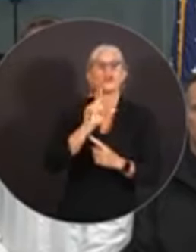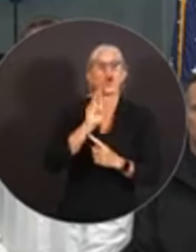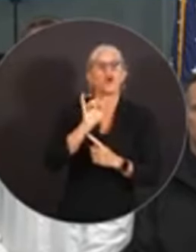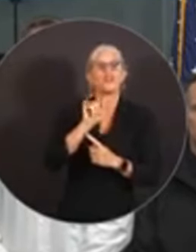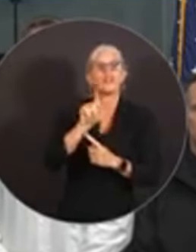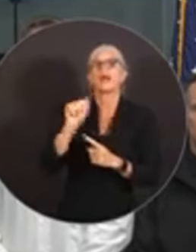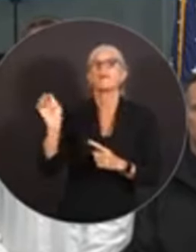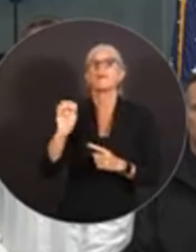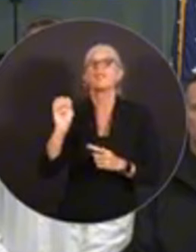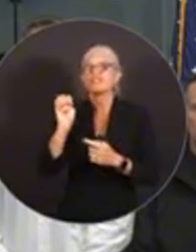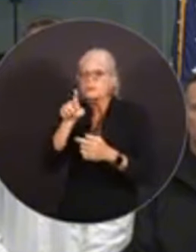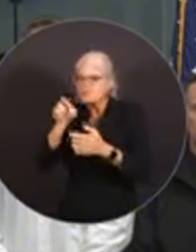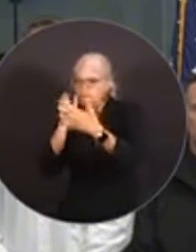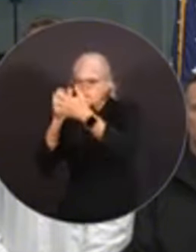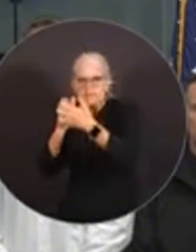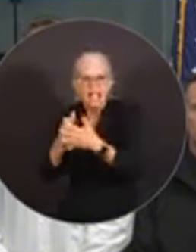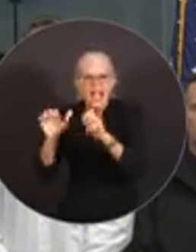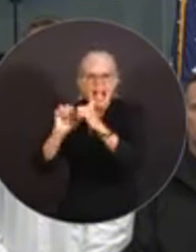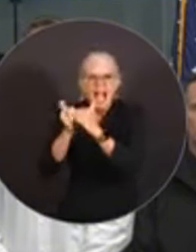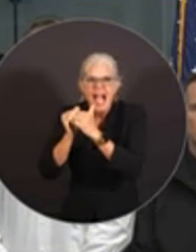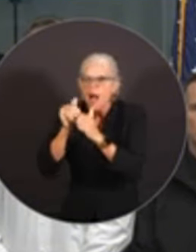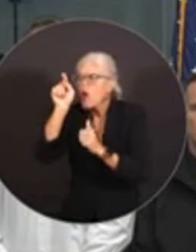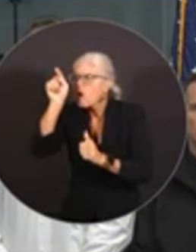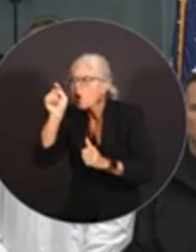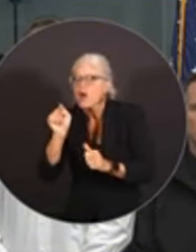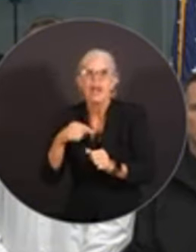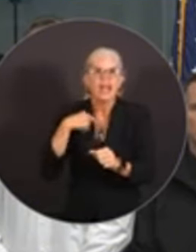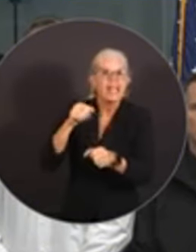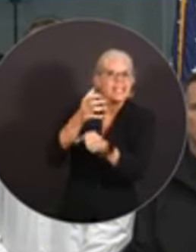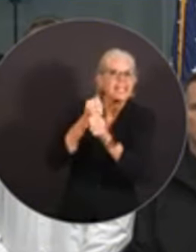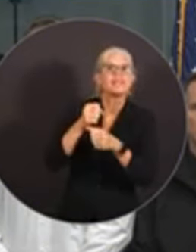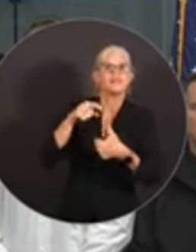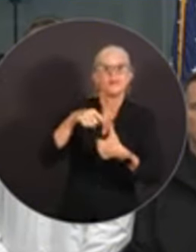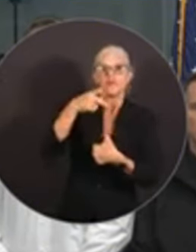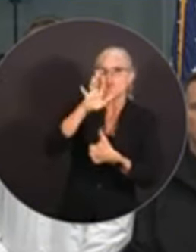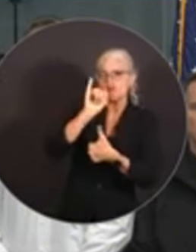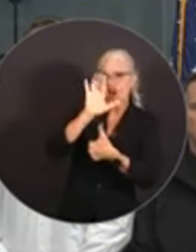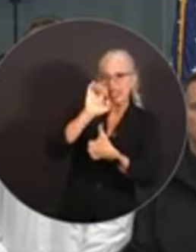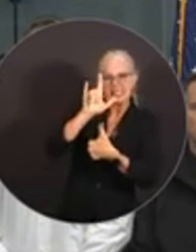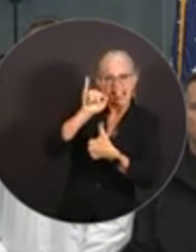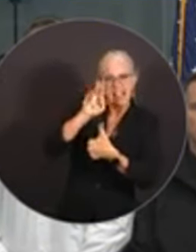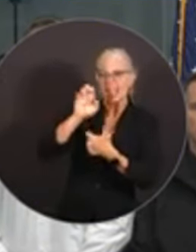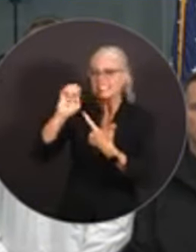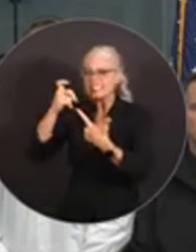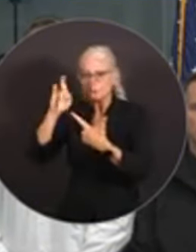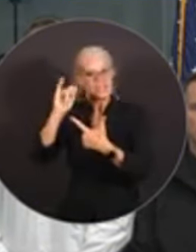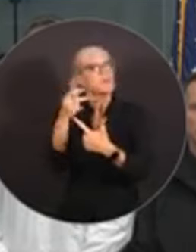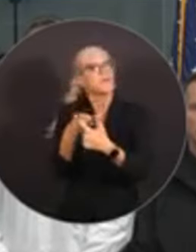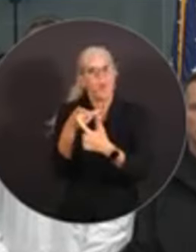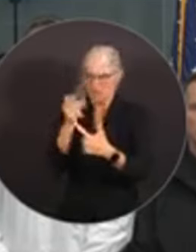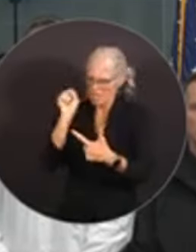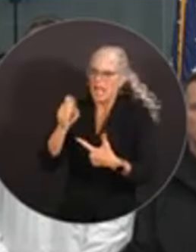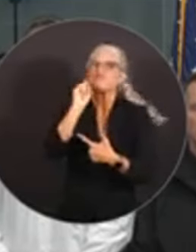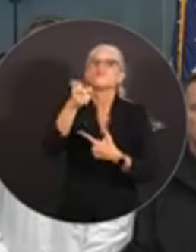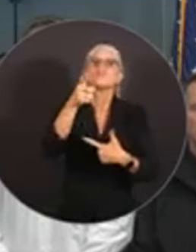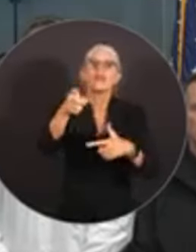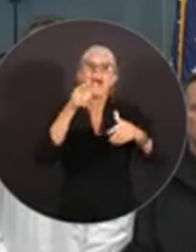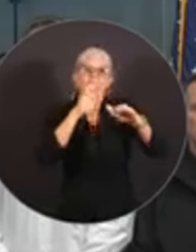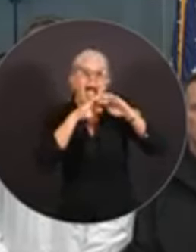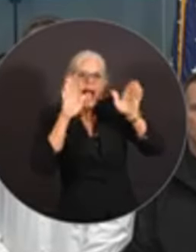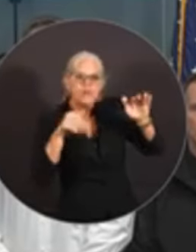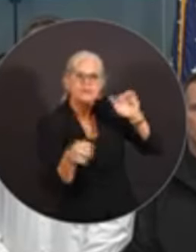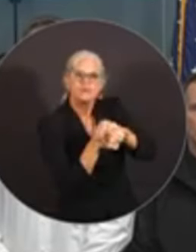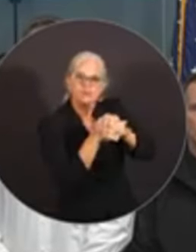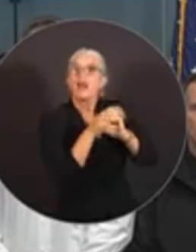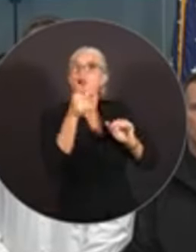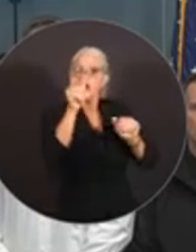Los módulos y la disponibilidad de vivienda con Priceline será disponible para los que tuvieron que evacuar